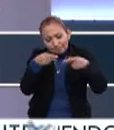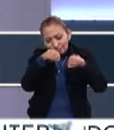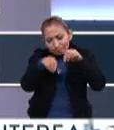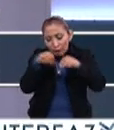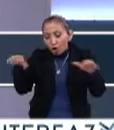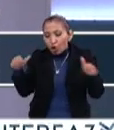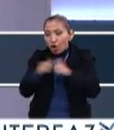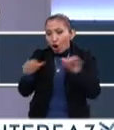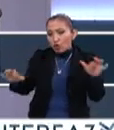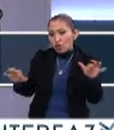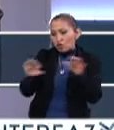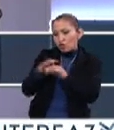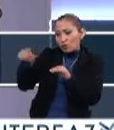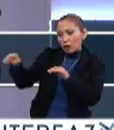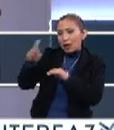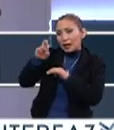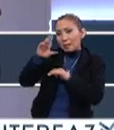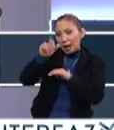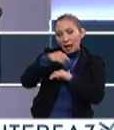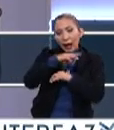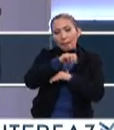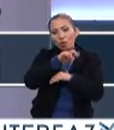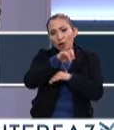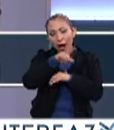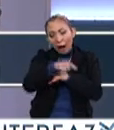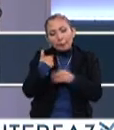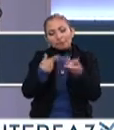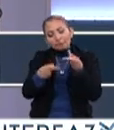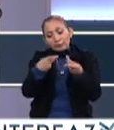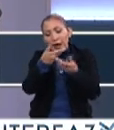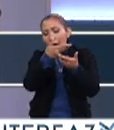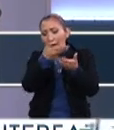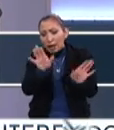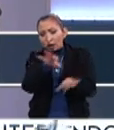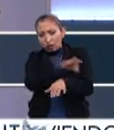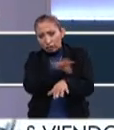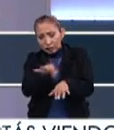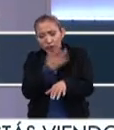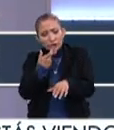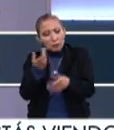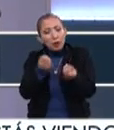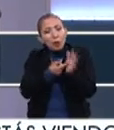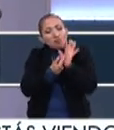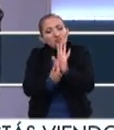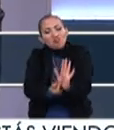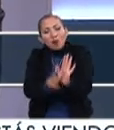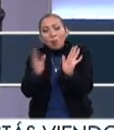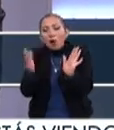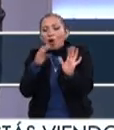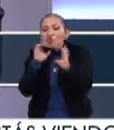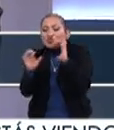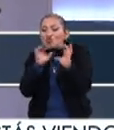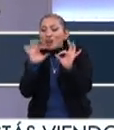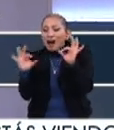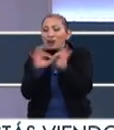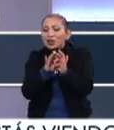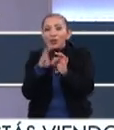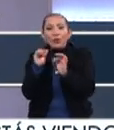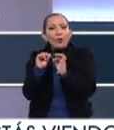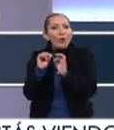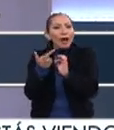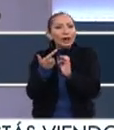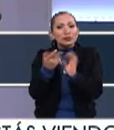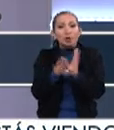mano con el, pues con Rebeca, con el MUNAL, el Abierto siempre tiene como ese diálogo, ¿no? O no estamos, digamos, poniendo